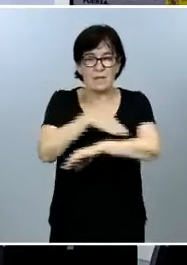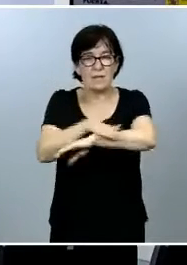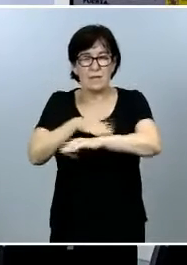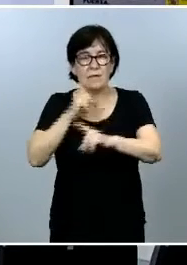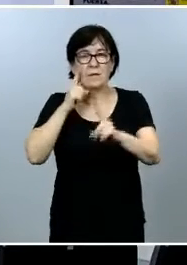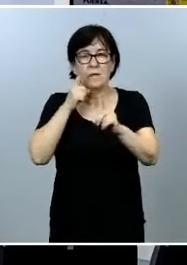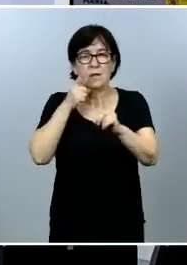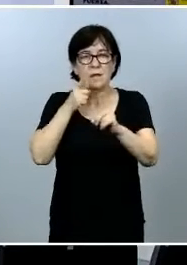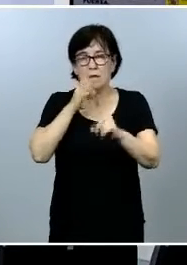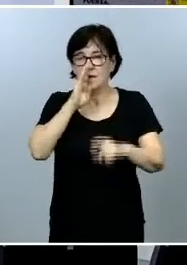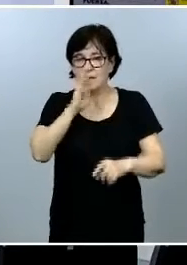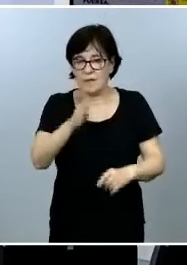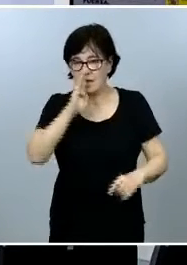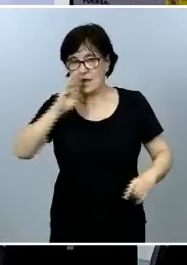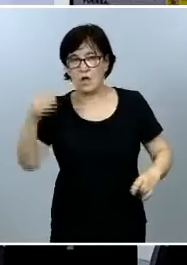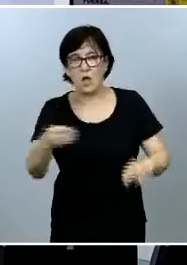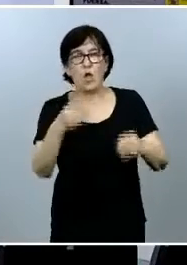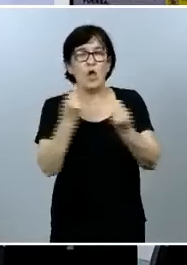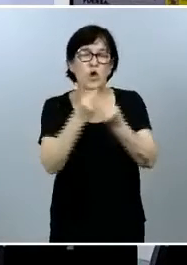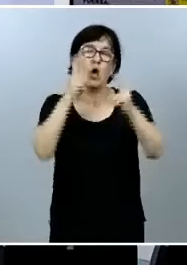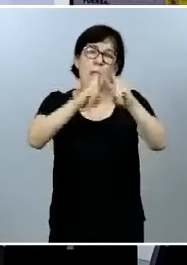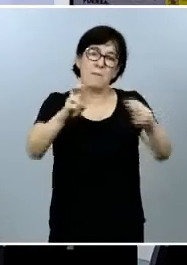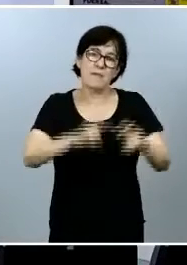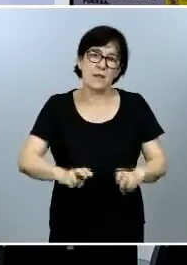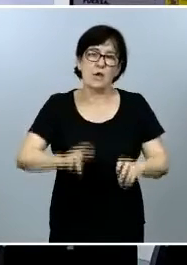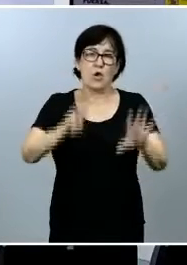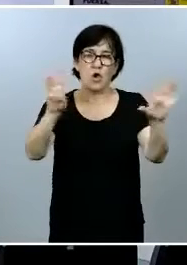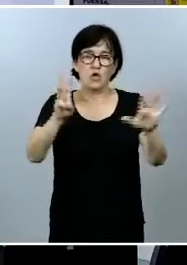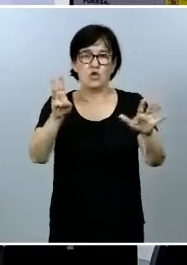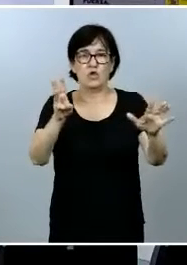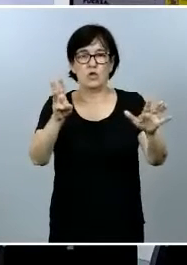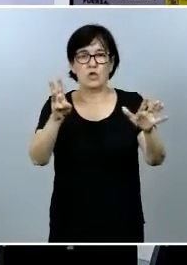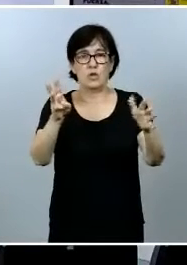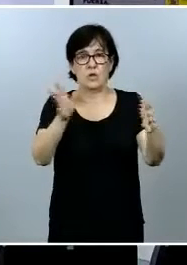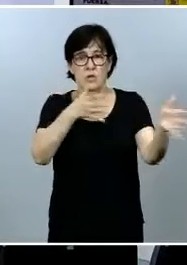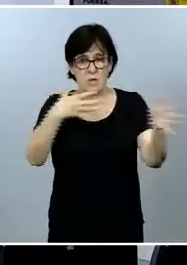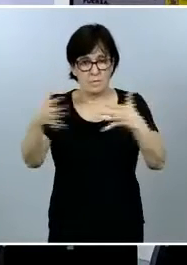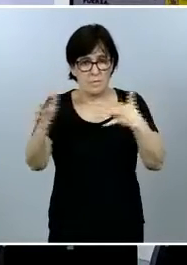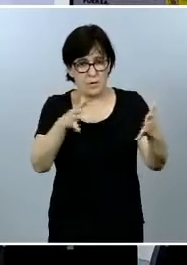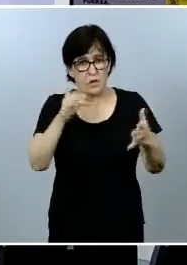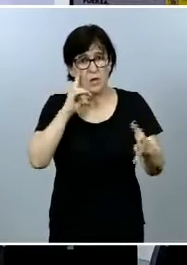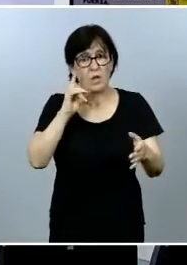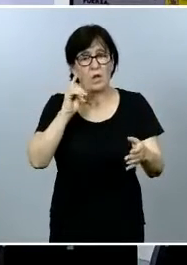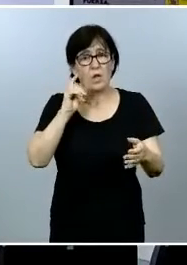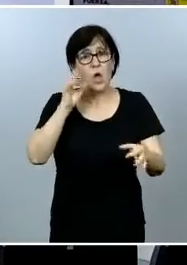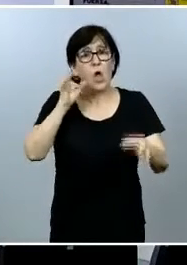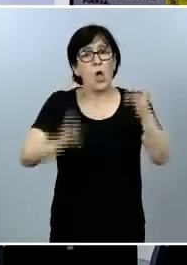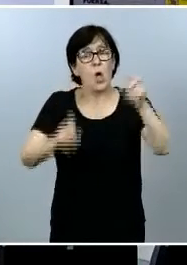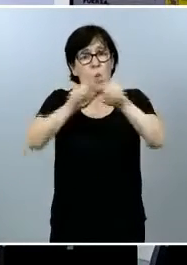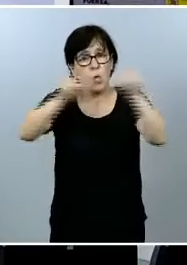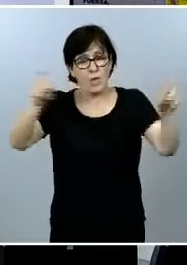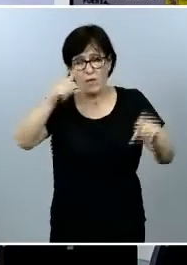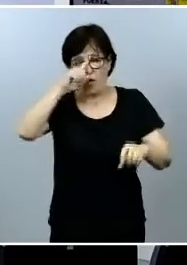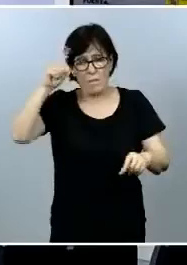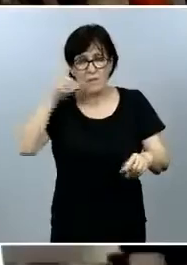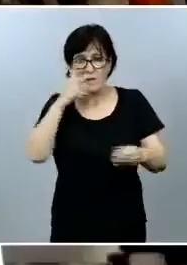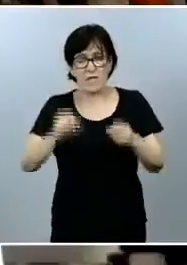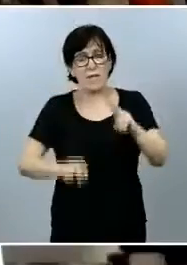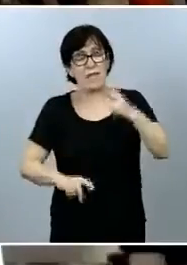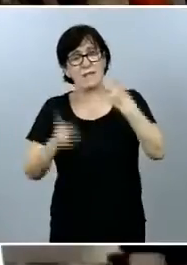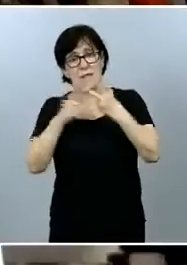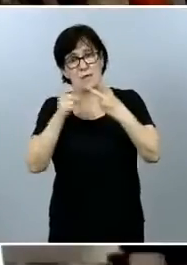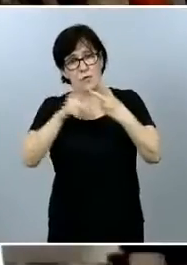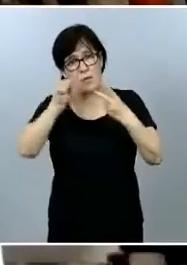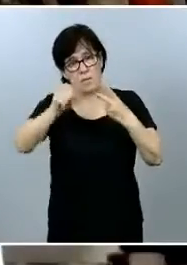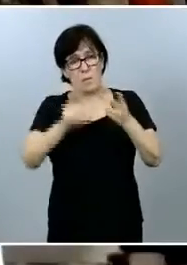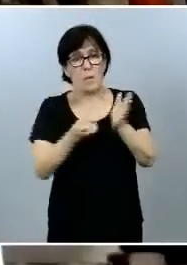indirectamente con la investigación del 8M la que están llevando a cabo un jurado en Madrid la segunda pregunta para la ministra